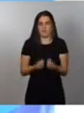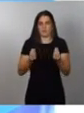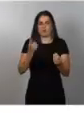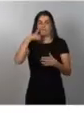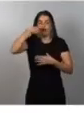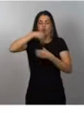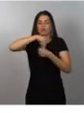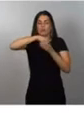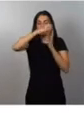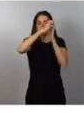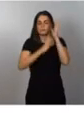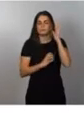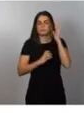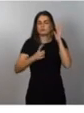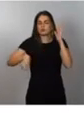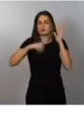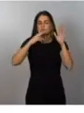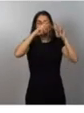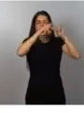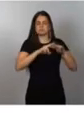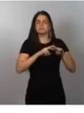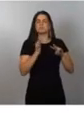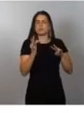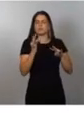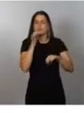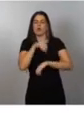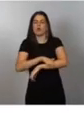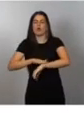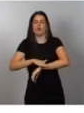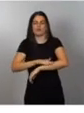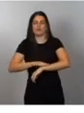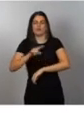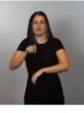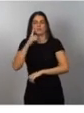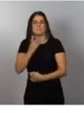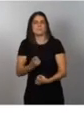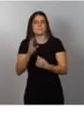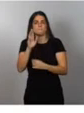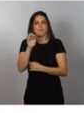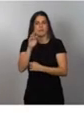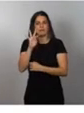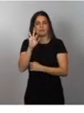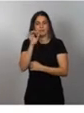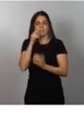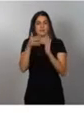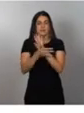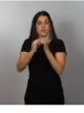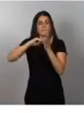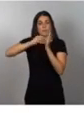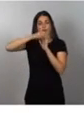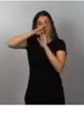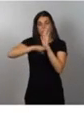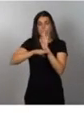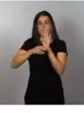valoramos positivamente que el Gobierno proponga este primer PERTE como programa sectorial que englobe la